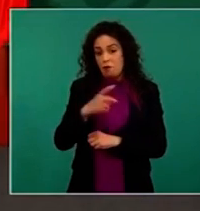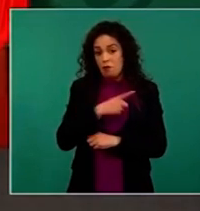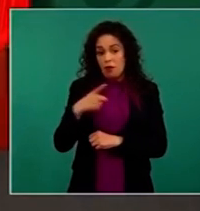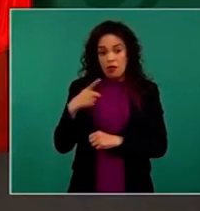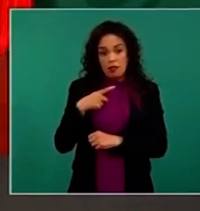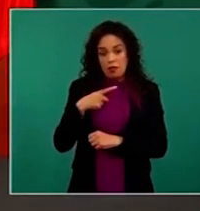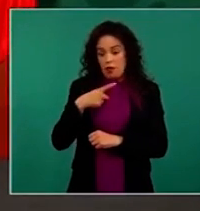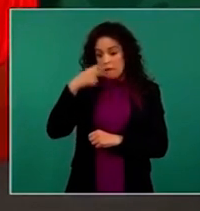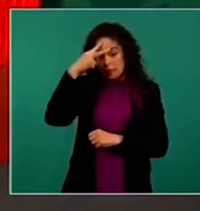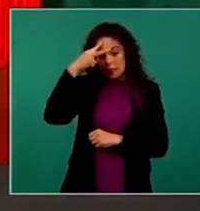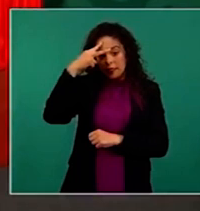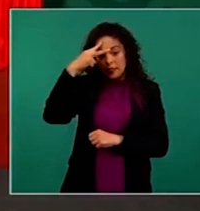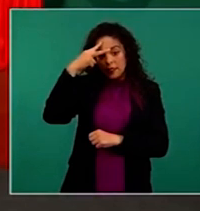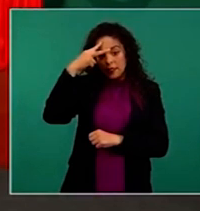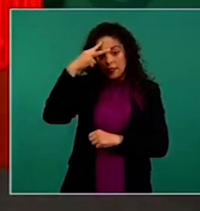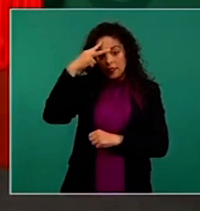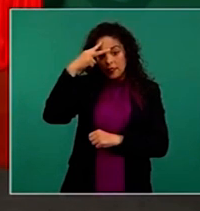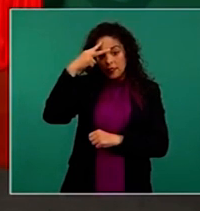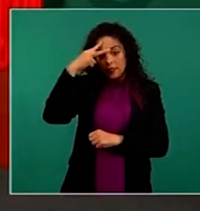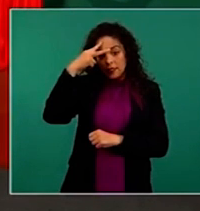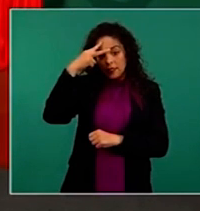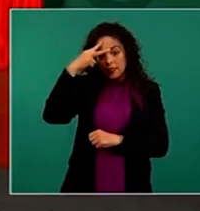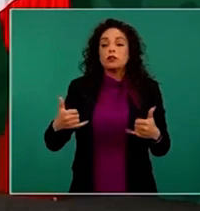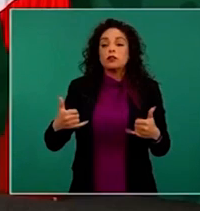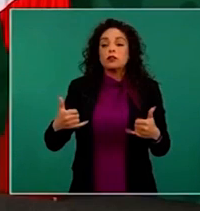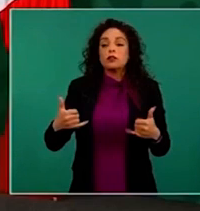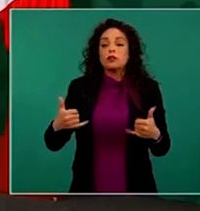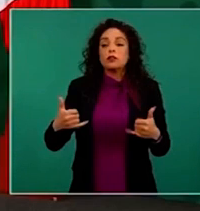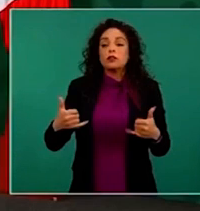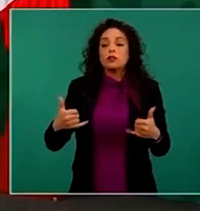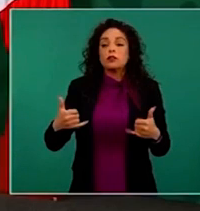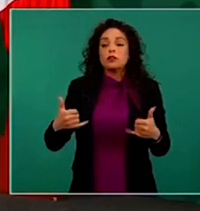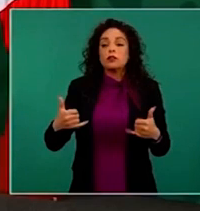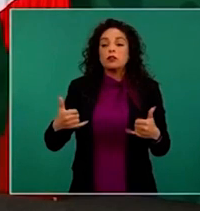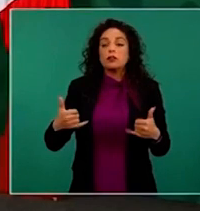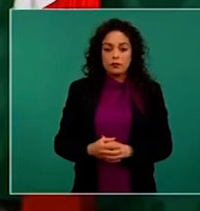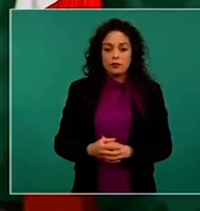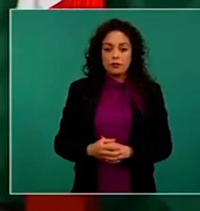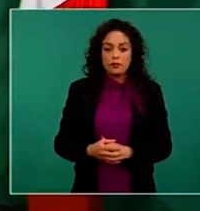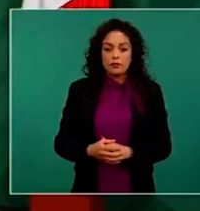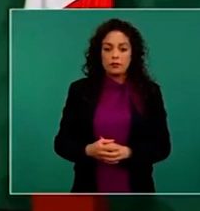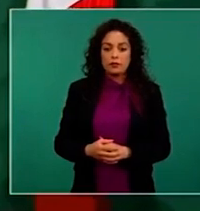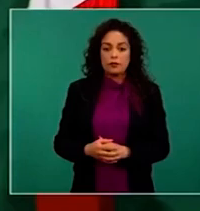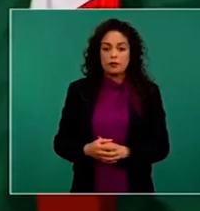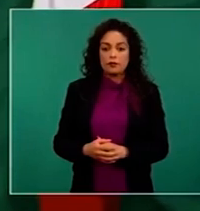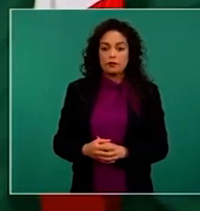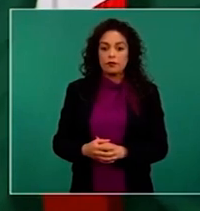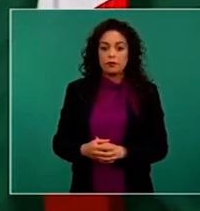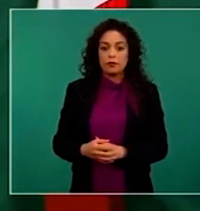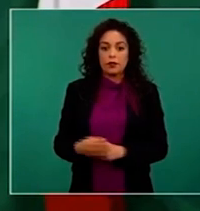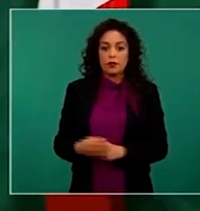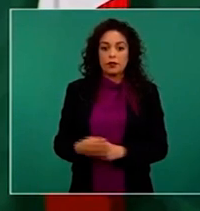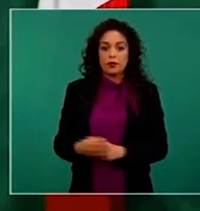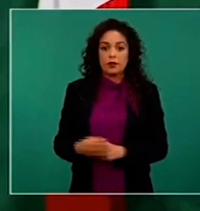Saber el paradero de los jóvenes, dónde están los jóvenes de Ayotzinapa. Conocer toda la verdad